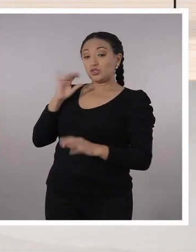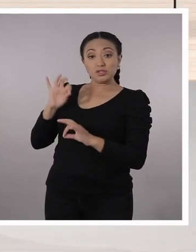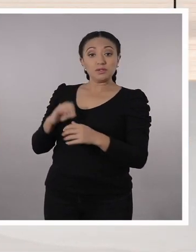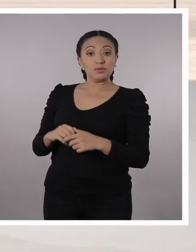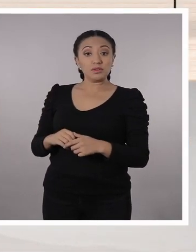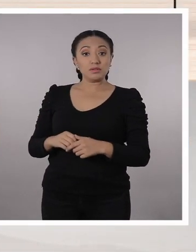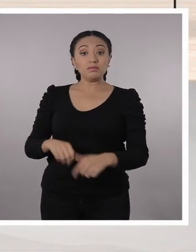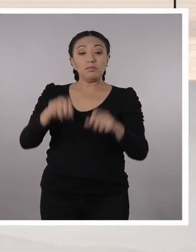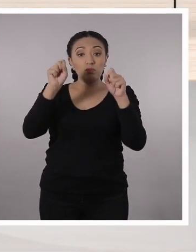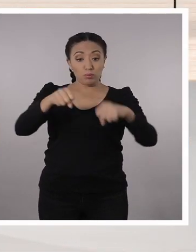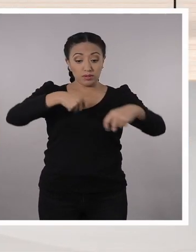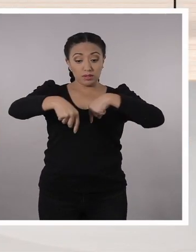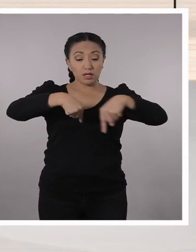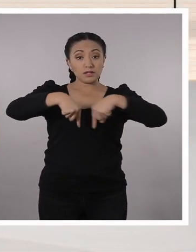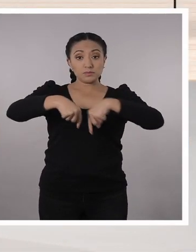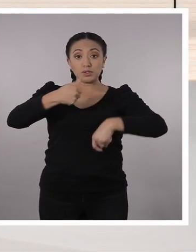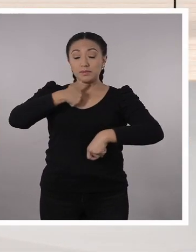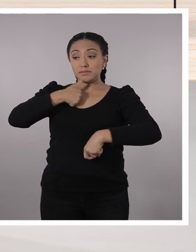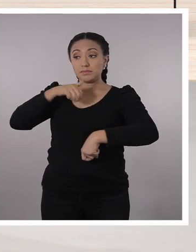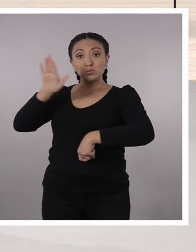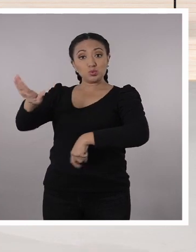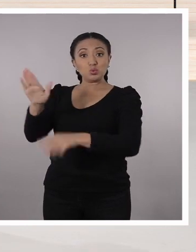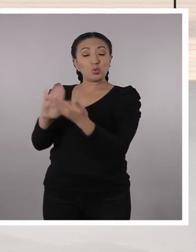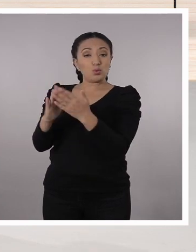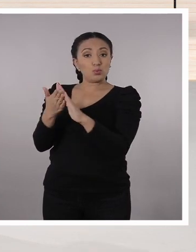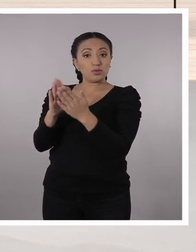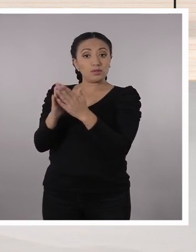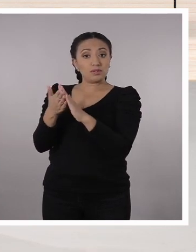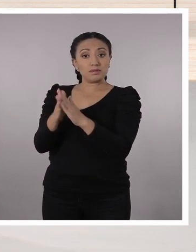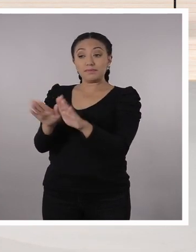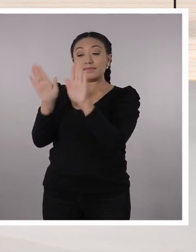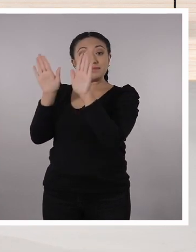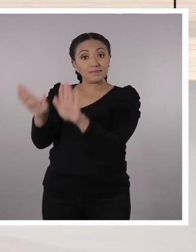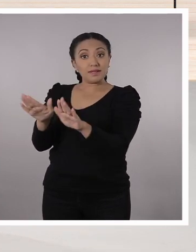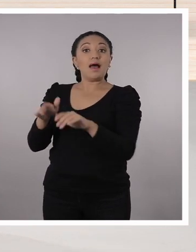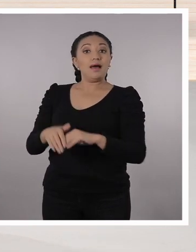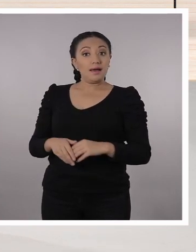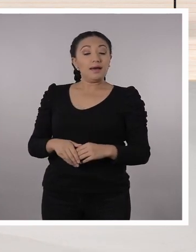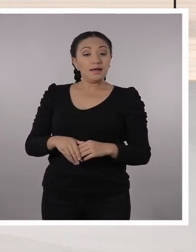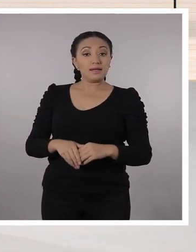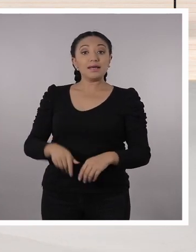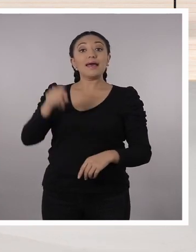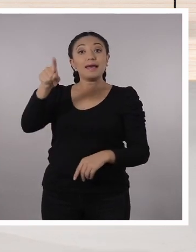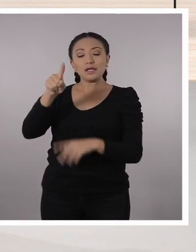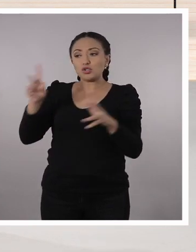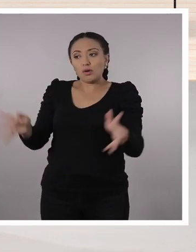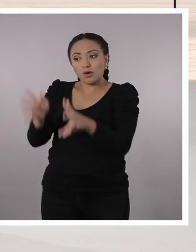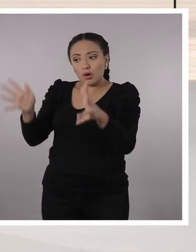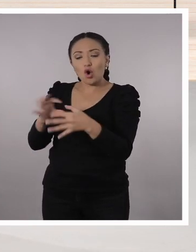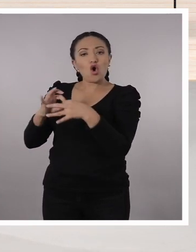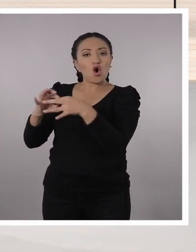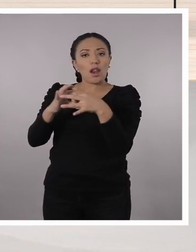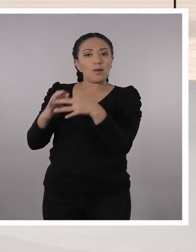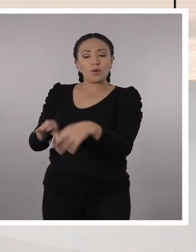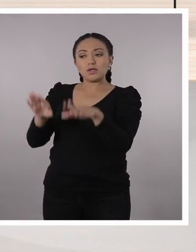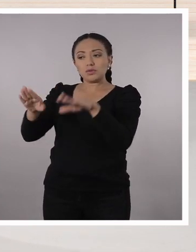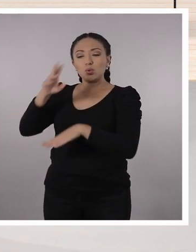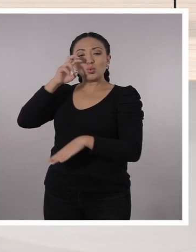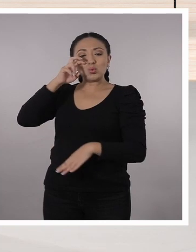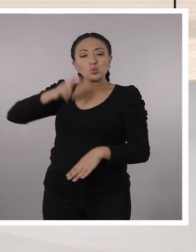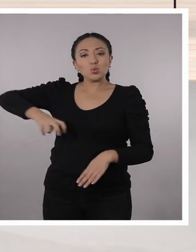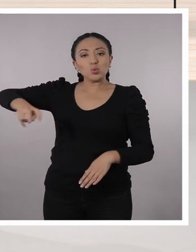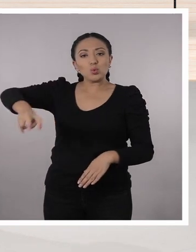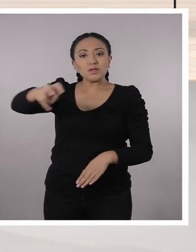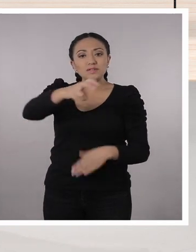Podemos usar los medios de transporte que elaboran las mismas comunidades. Y ahí, saben, también estamos fortaleciendo y colaborando con el